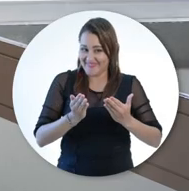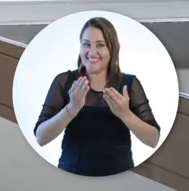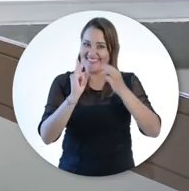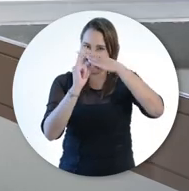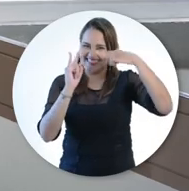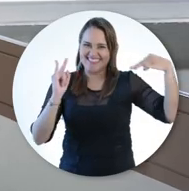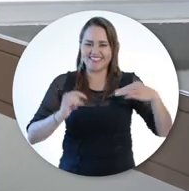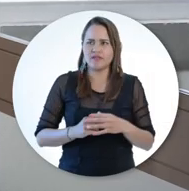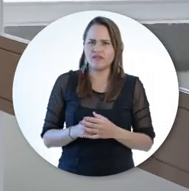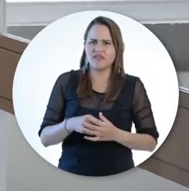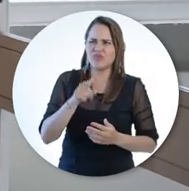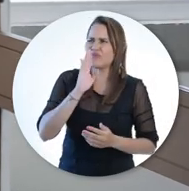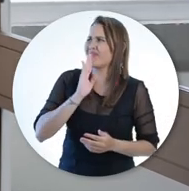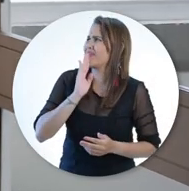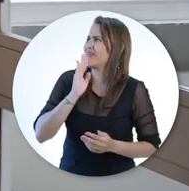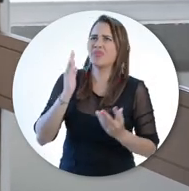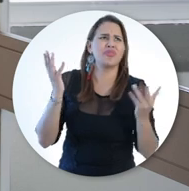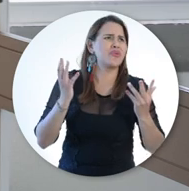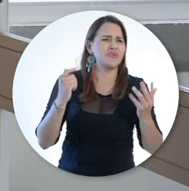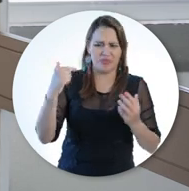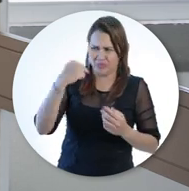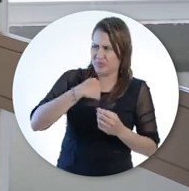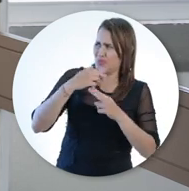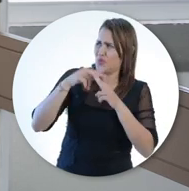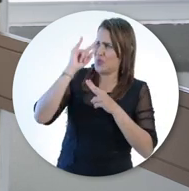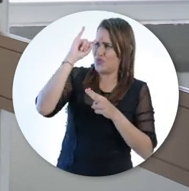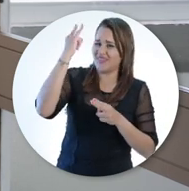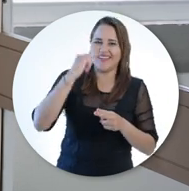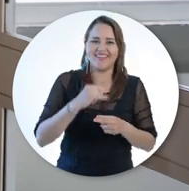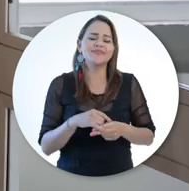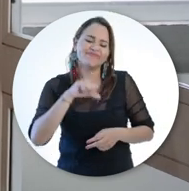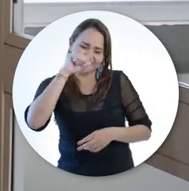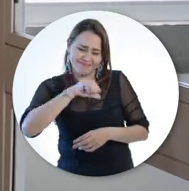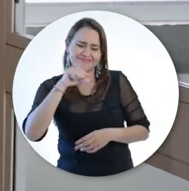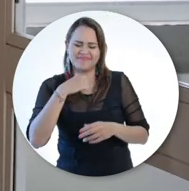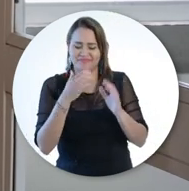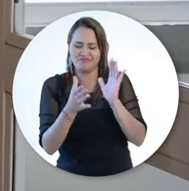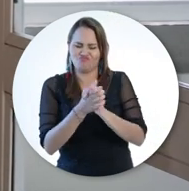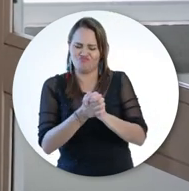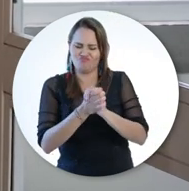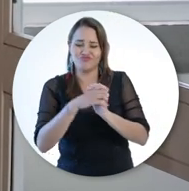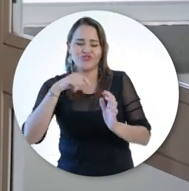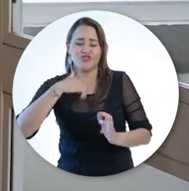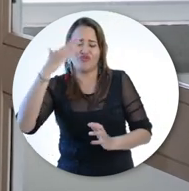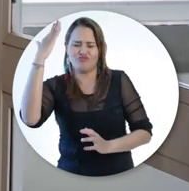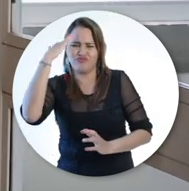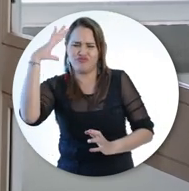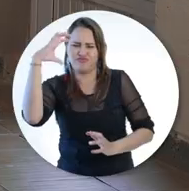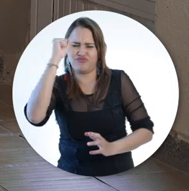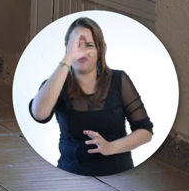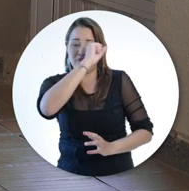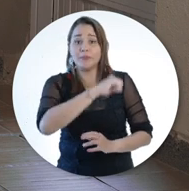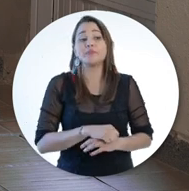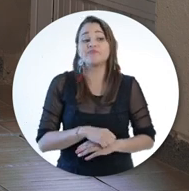bienvenido a la institución ¿Quién eres? ¿Dónde estás? ¿Cómo sabes mi nombre? Sí amigo, sé muchas cosas Esta